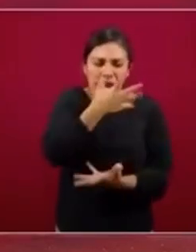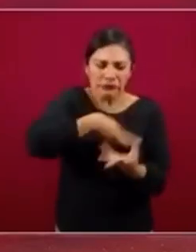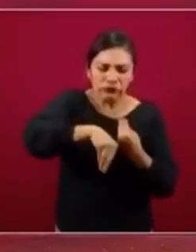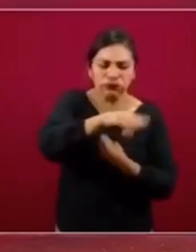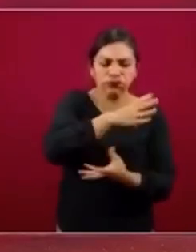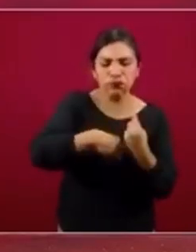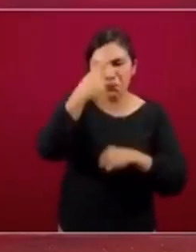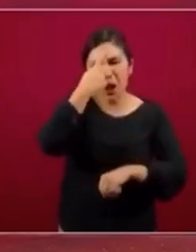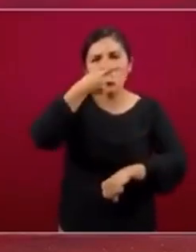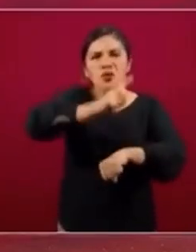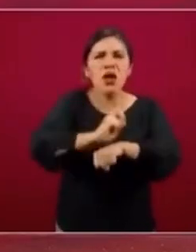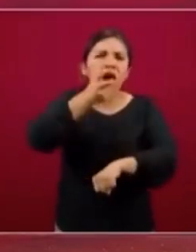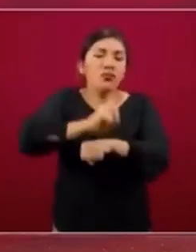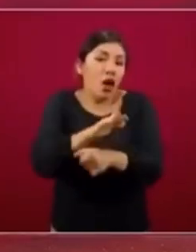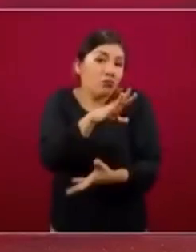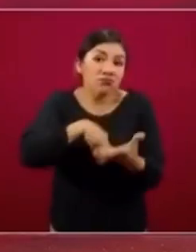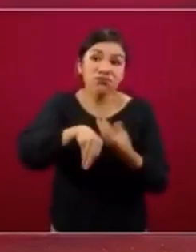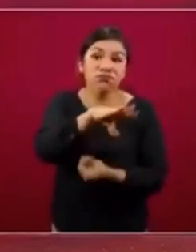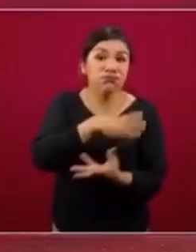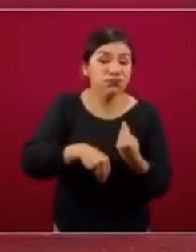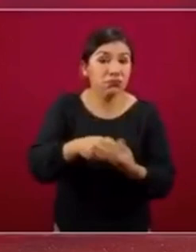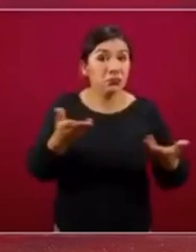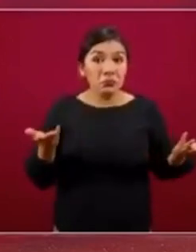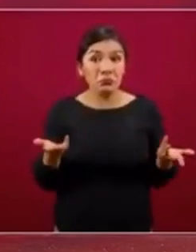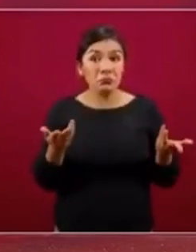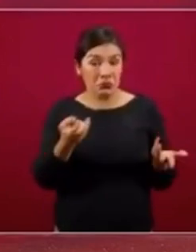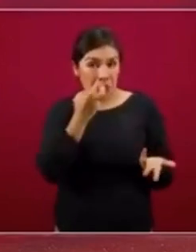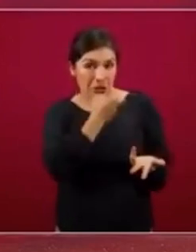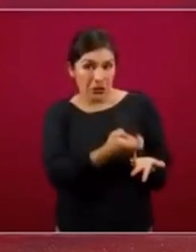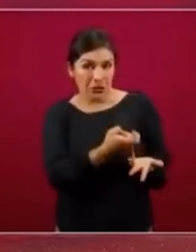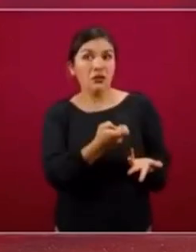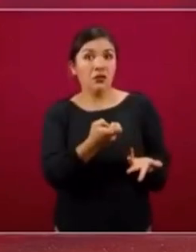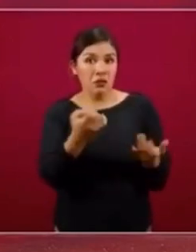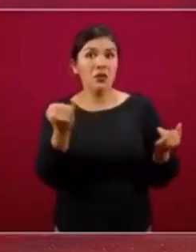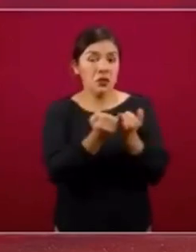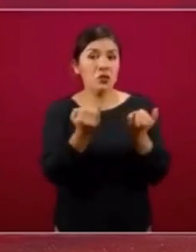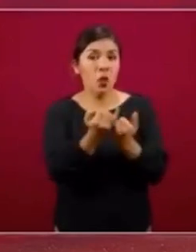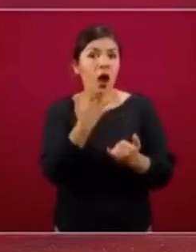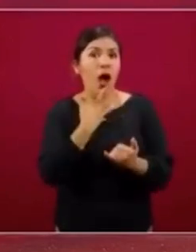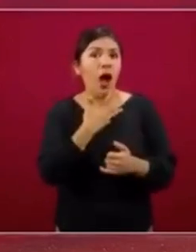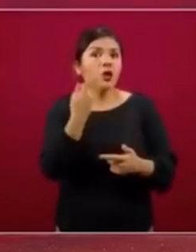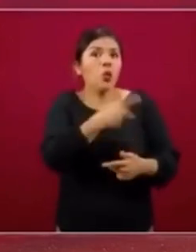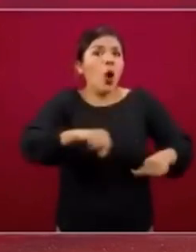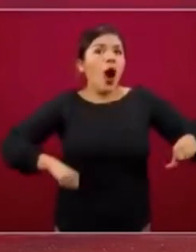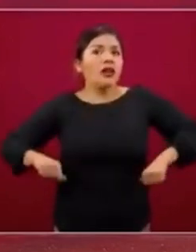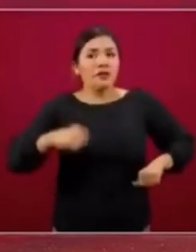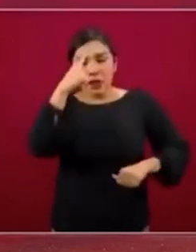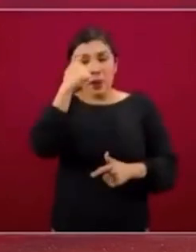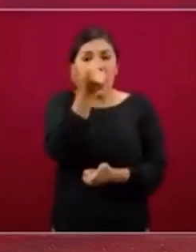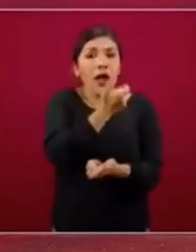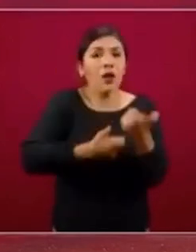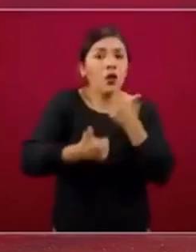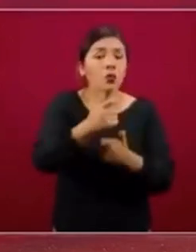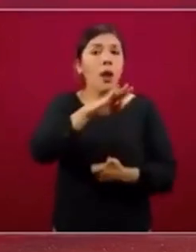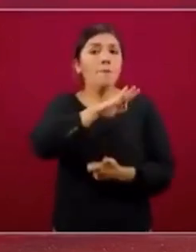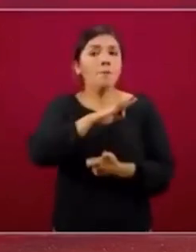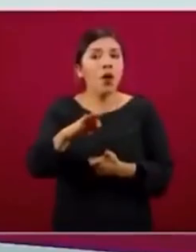sacar el día y que finalmente están teniendo una actividad económica que les permite